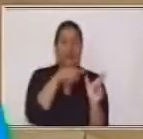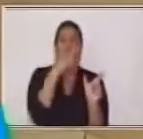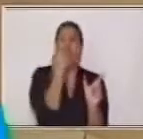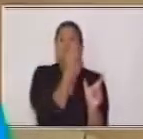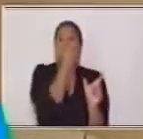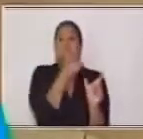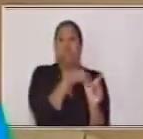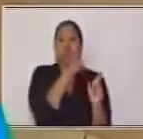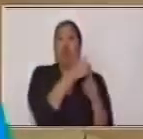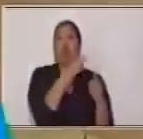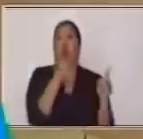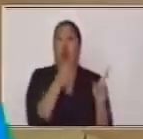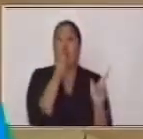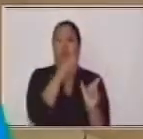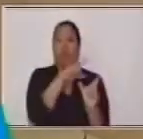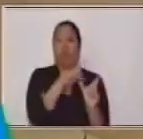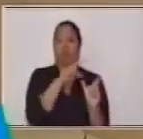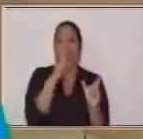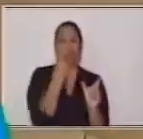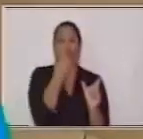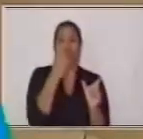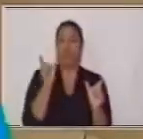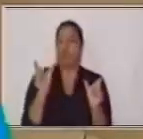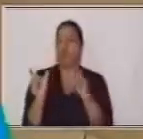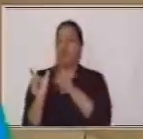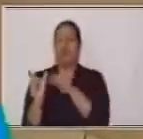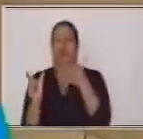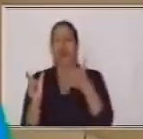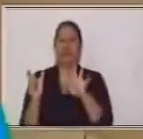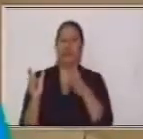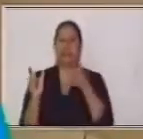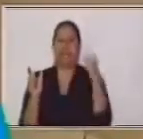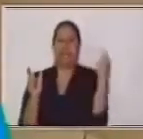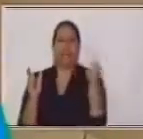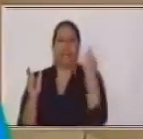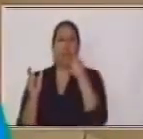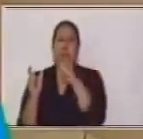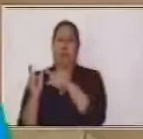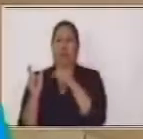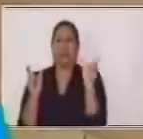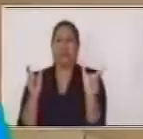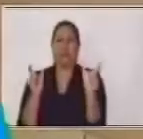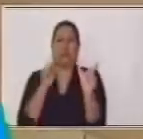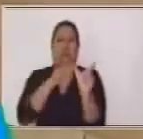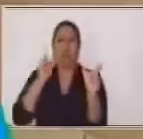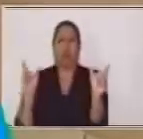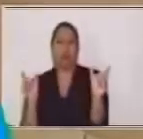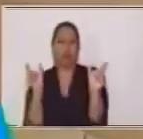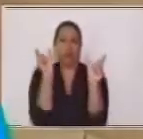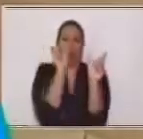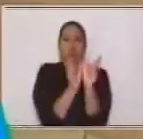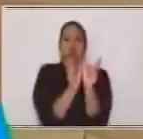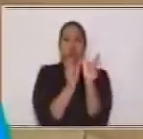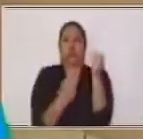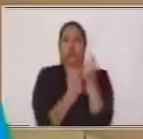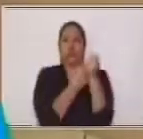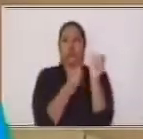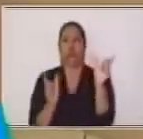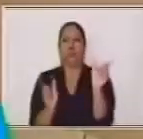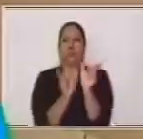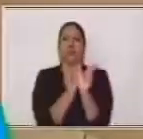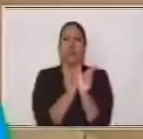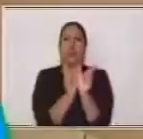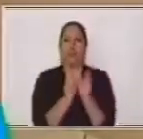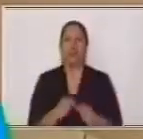principal y la oración subordinada. O sea, hay una oración que depende de la otra. En las oraciones yuxtapuestas